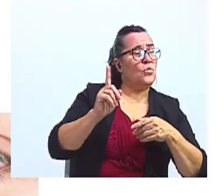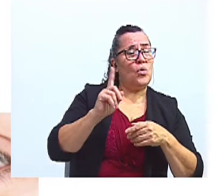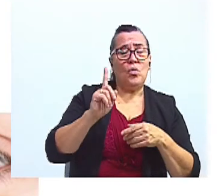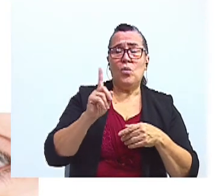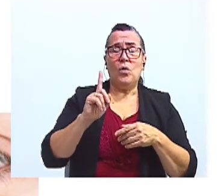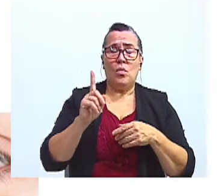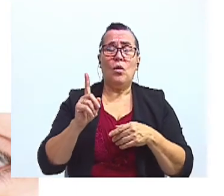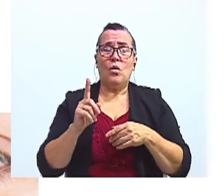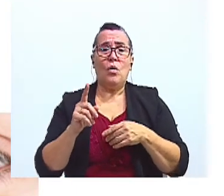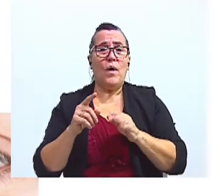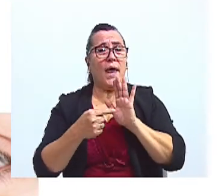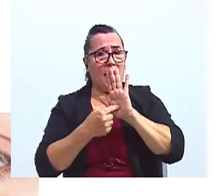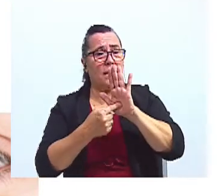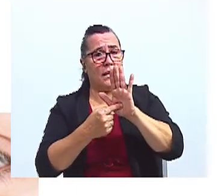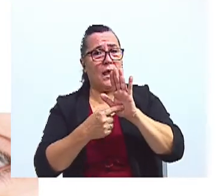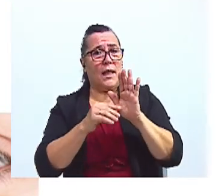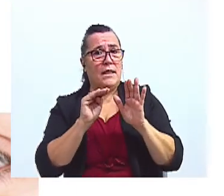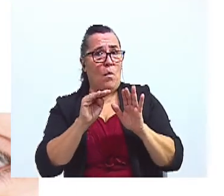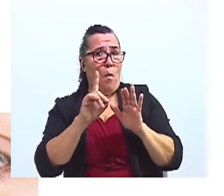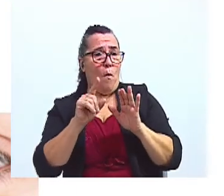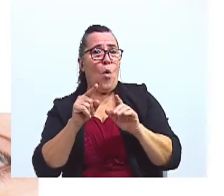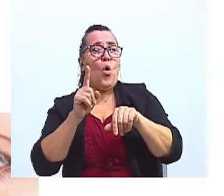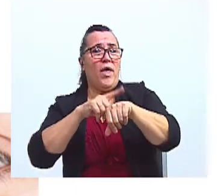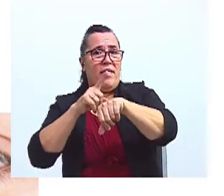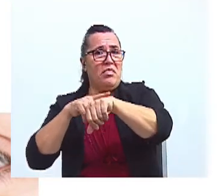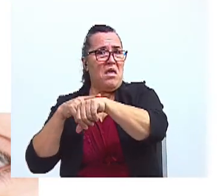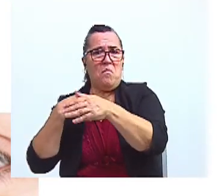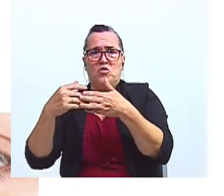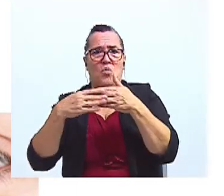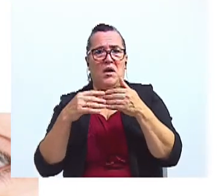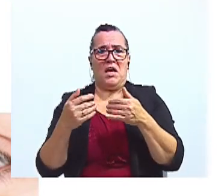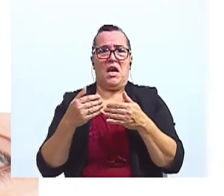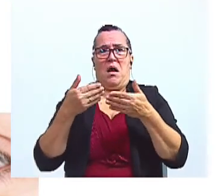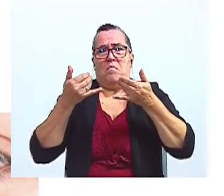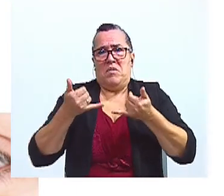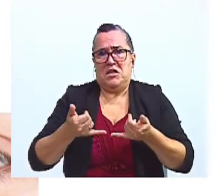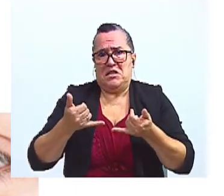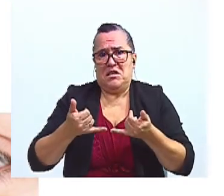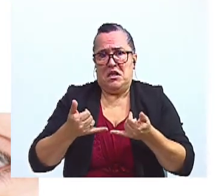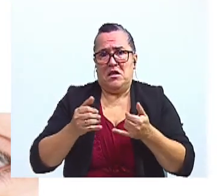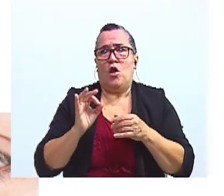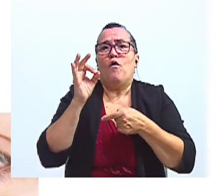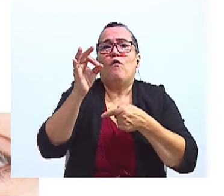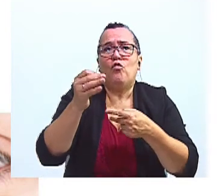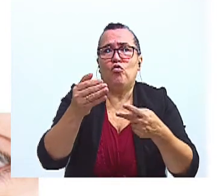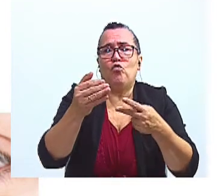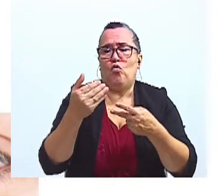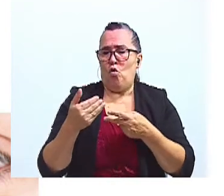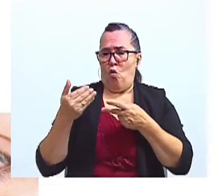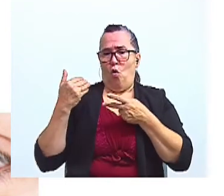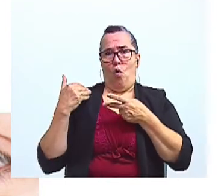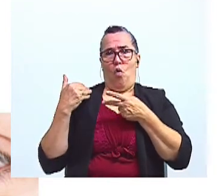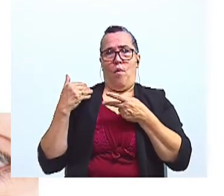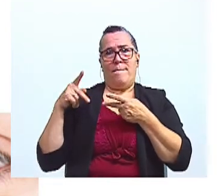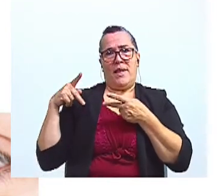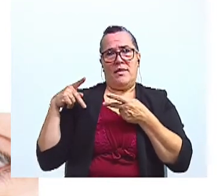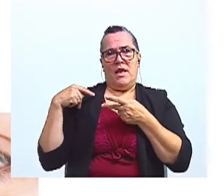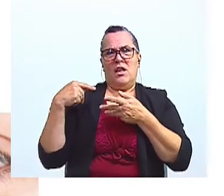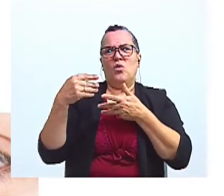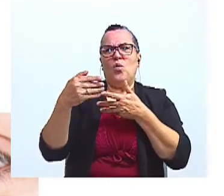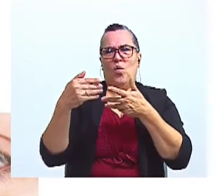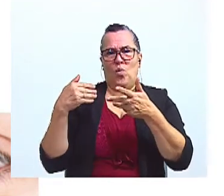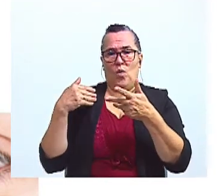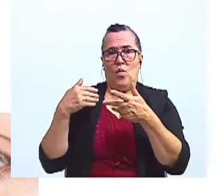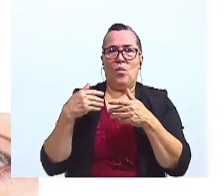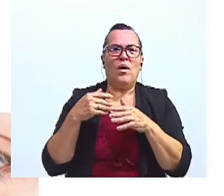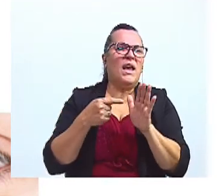no. El modo indicativo se puede usar en los tiempos cualquiera, presente, futuro o pretérito. ¿Qué me dice el